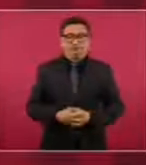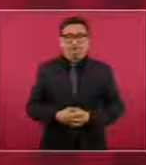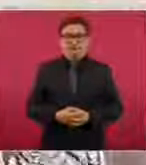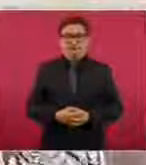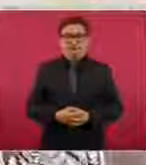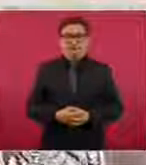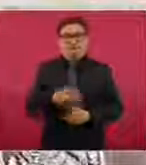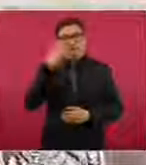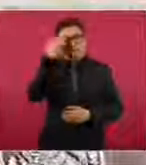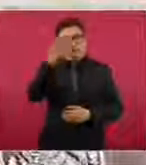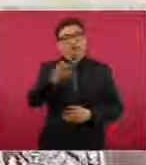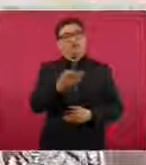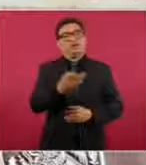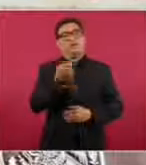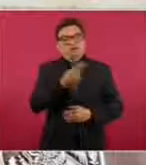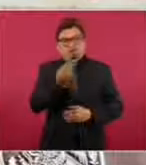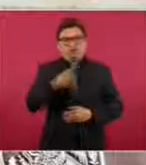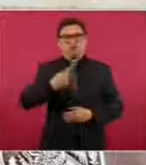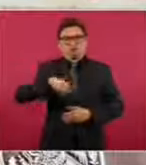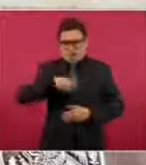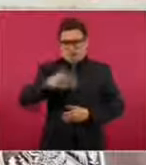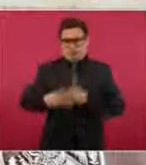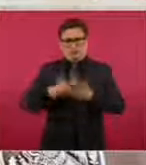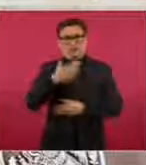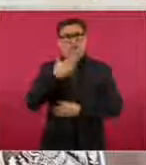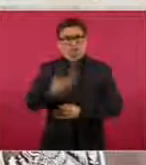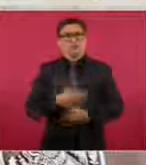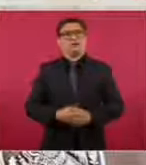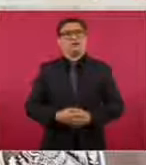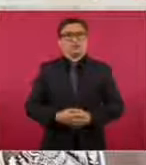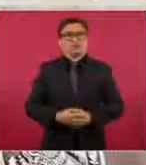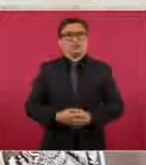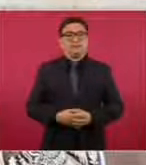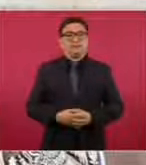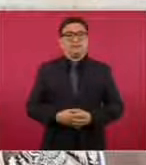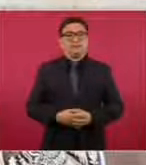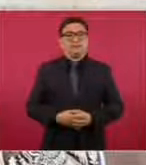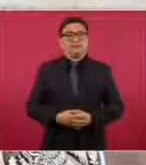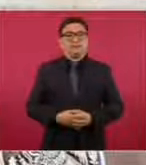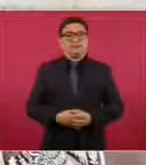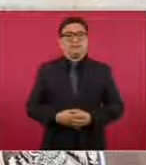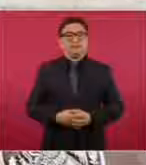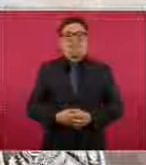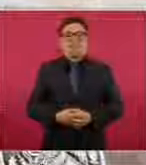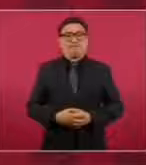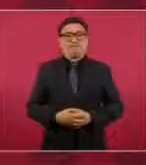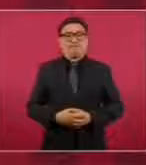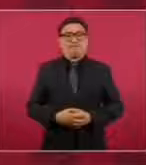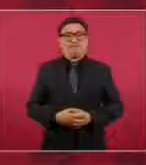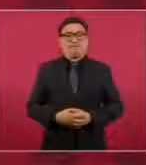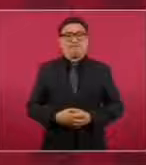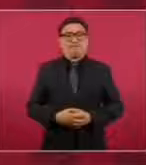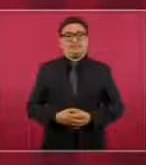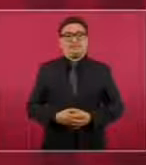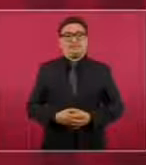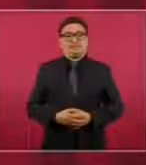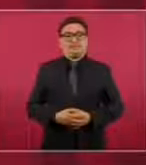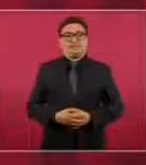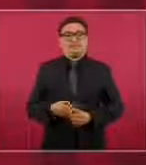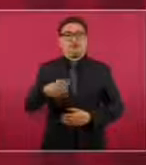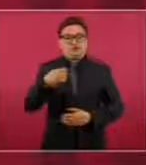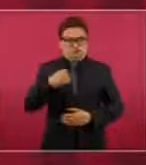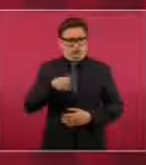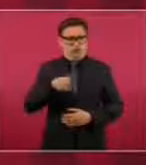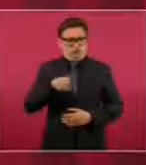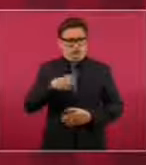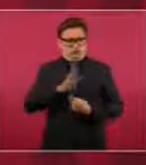que lleva tiempo, pero vamos bien, vamos bien y lo puedo